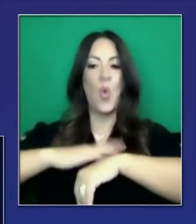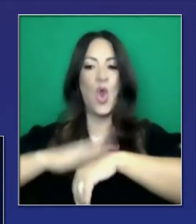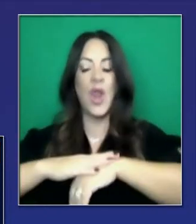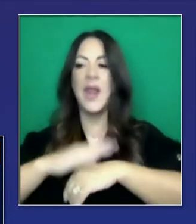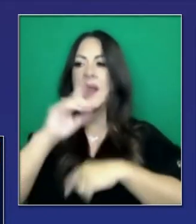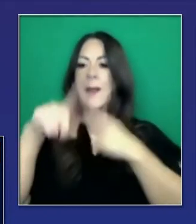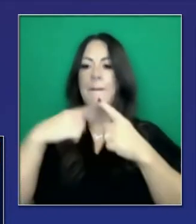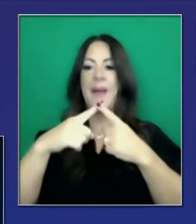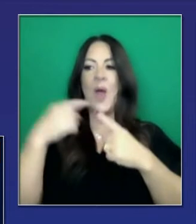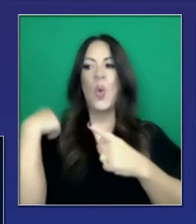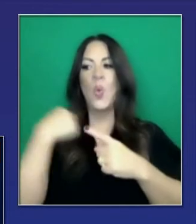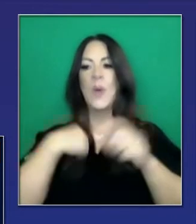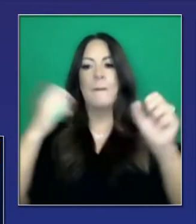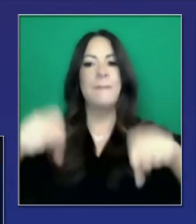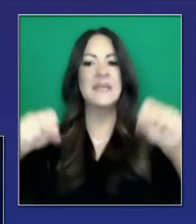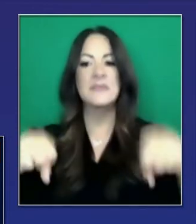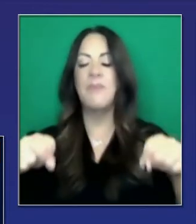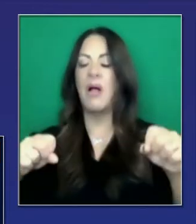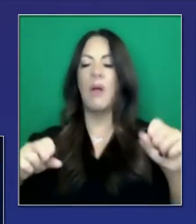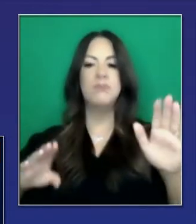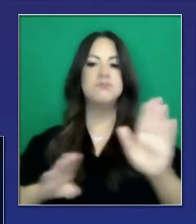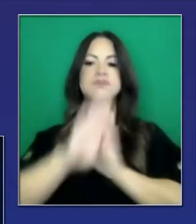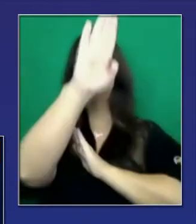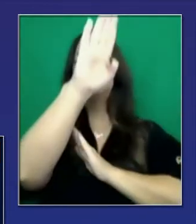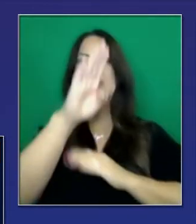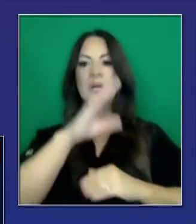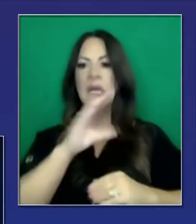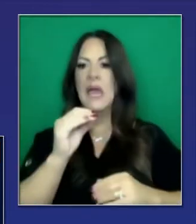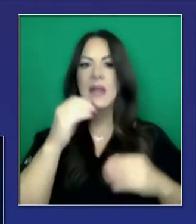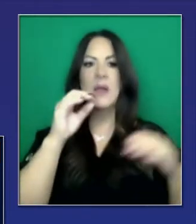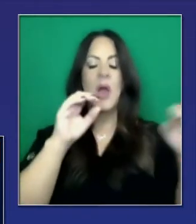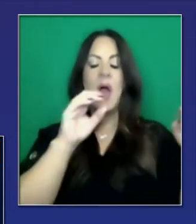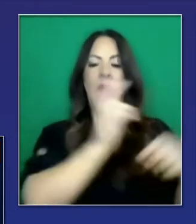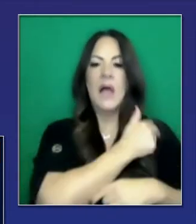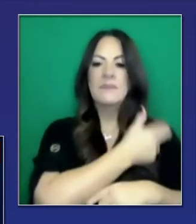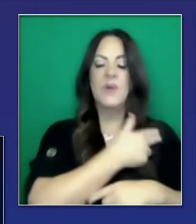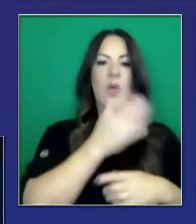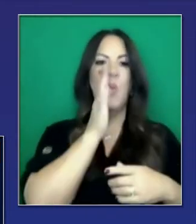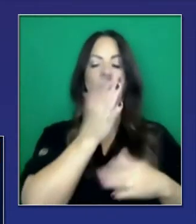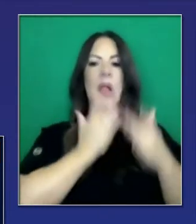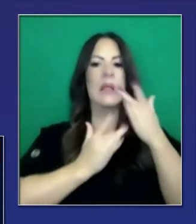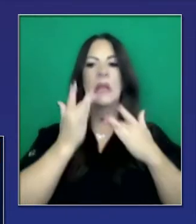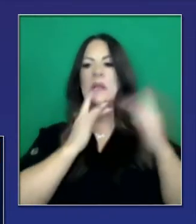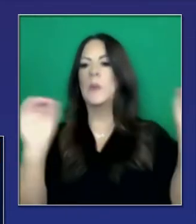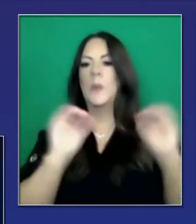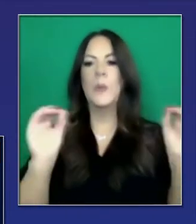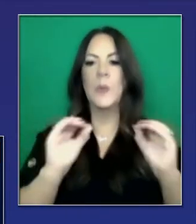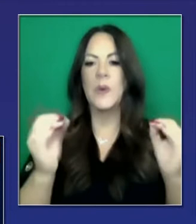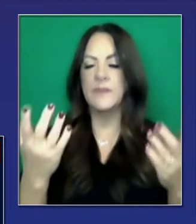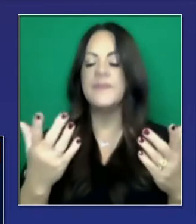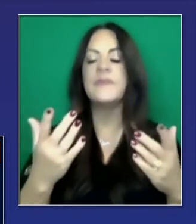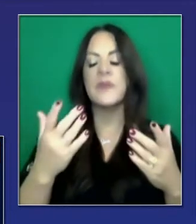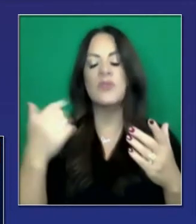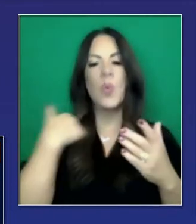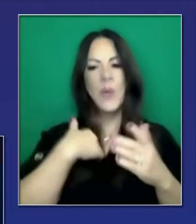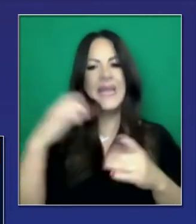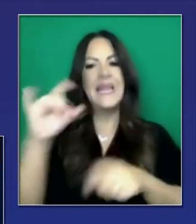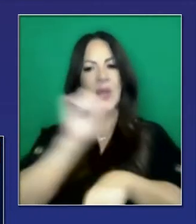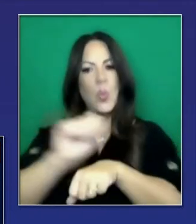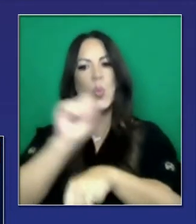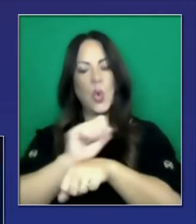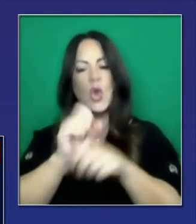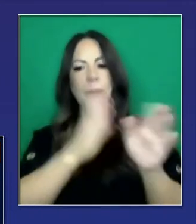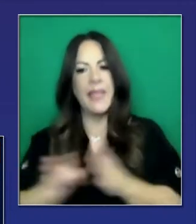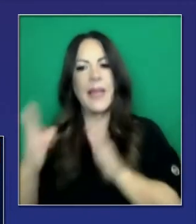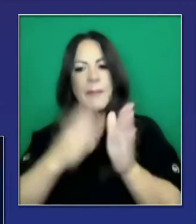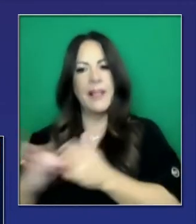tercera ola que hemos sentido ahora. Pero también hemos estado trabajando un poco más cuidadosamente